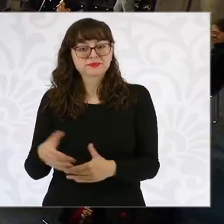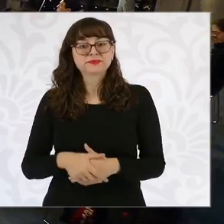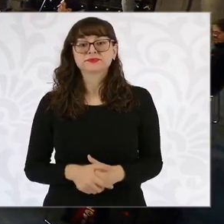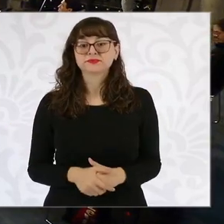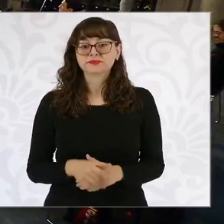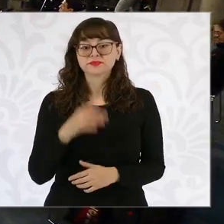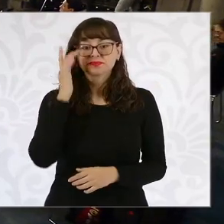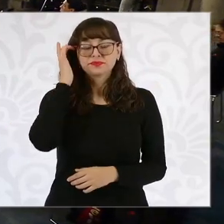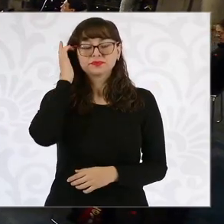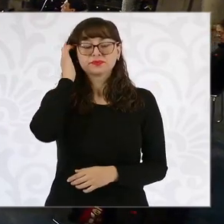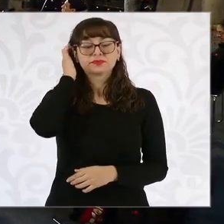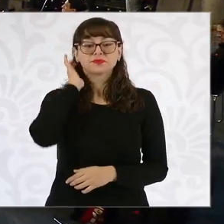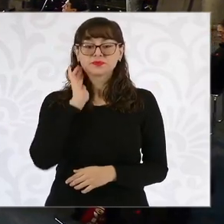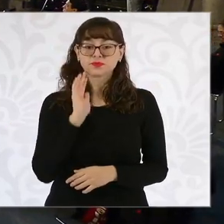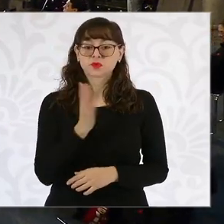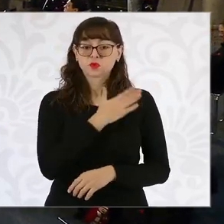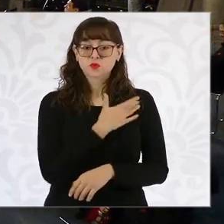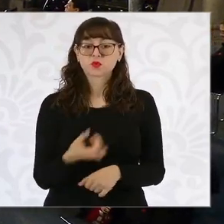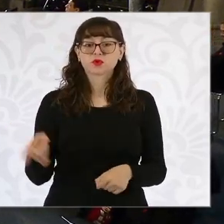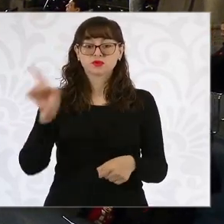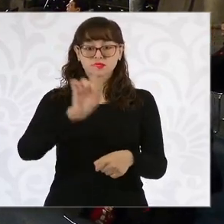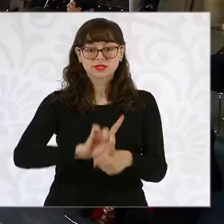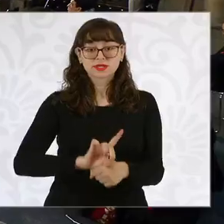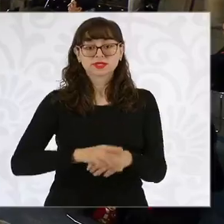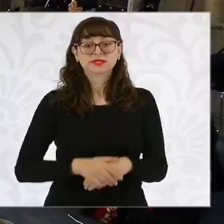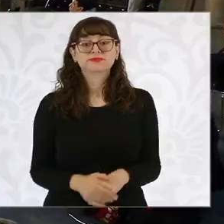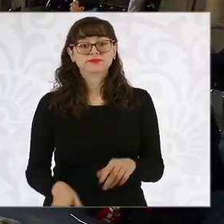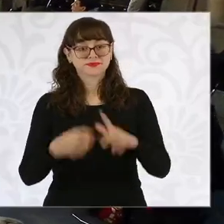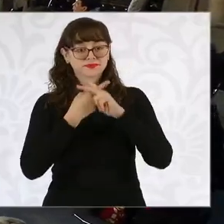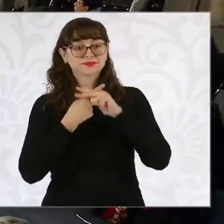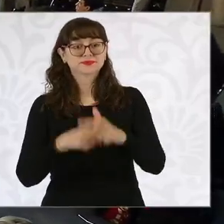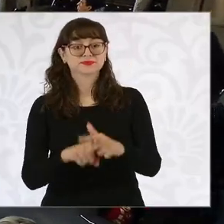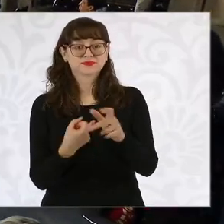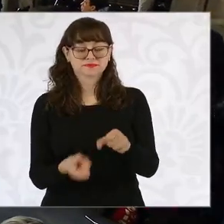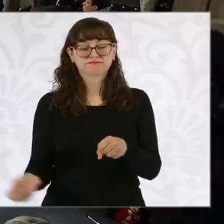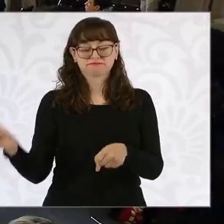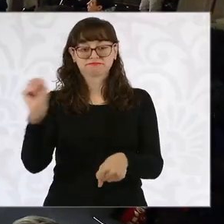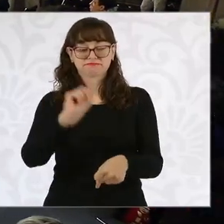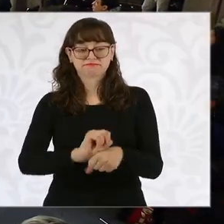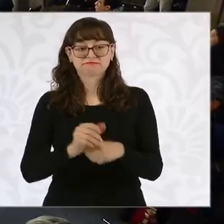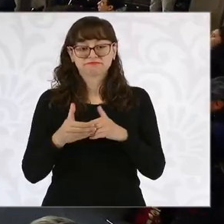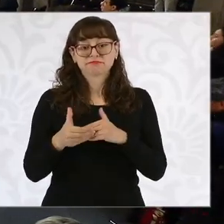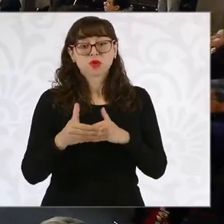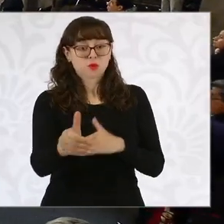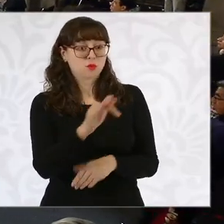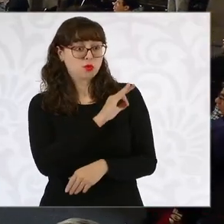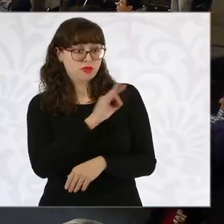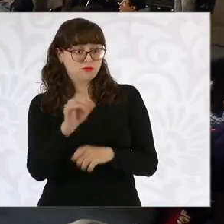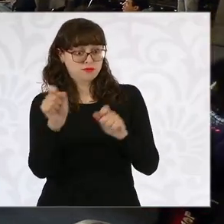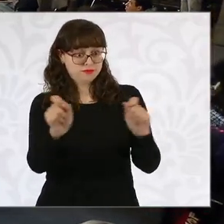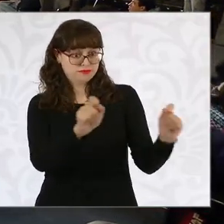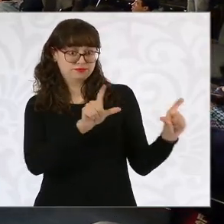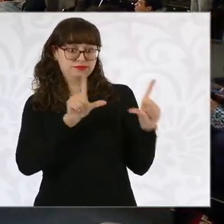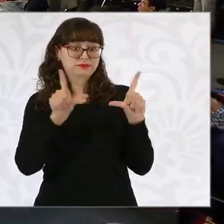Buenos días, buen inicio de semana. Con el permiso de la presidenta, ponemos la presentación del informe.